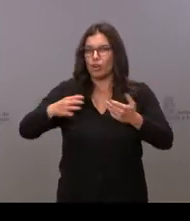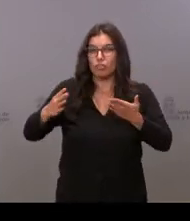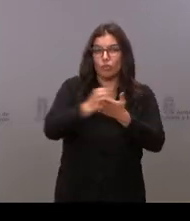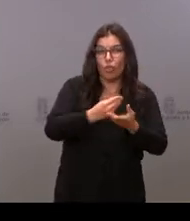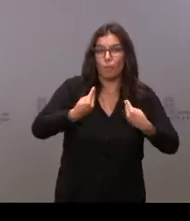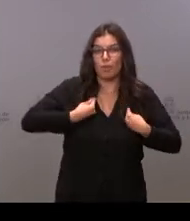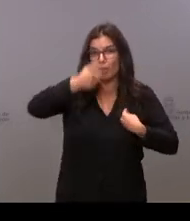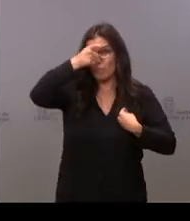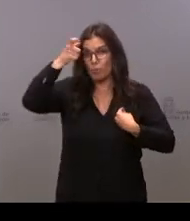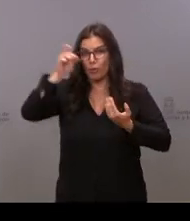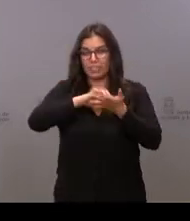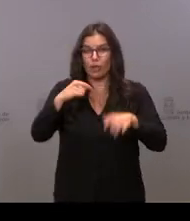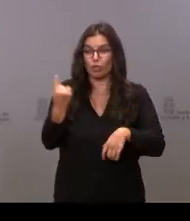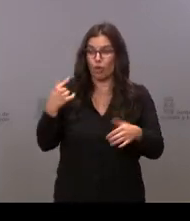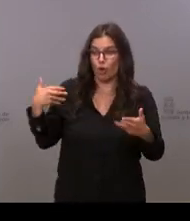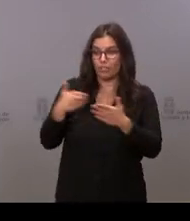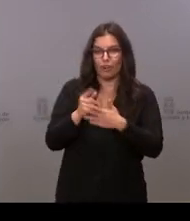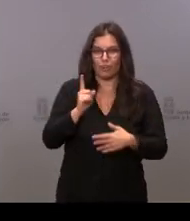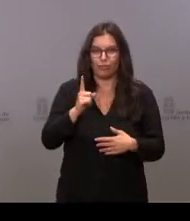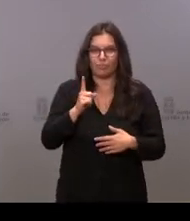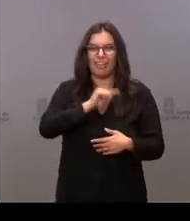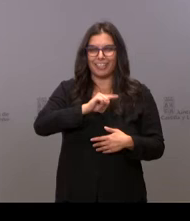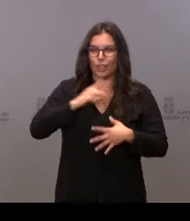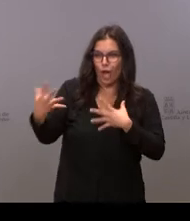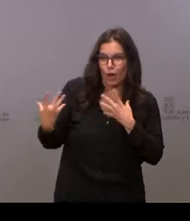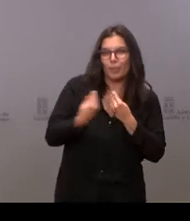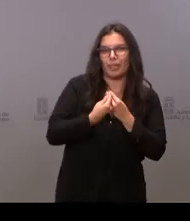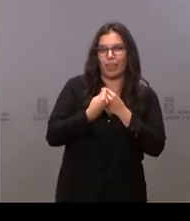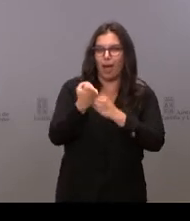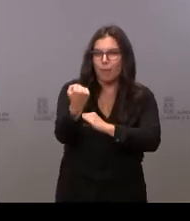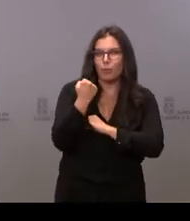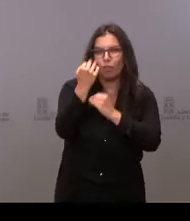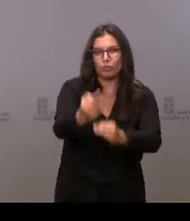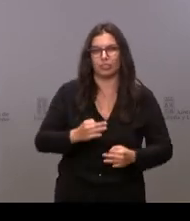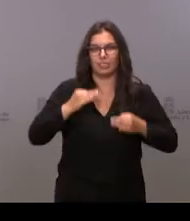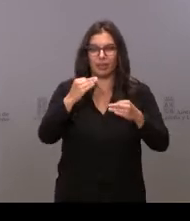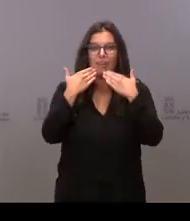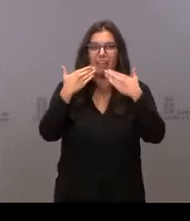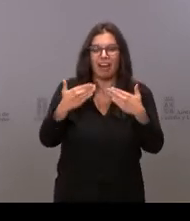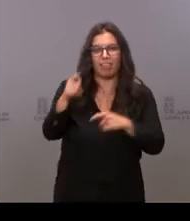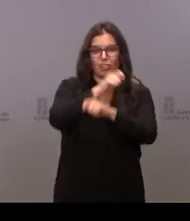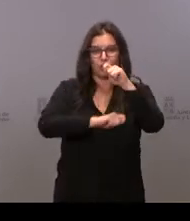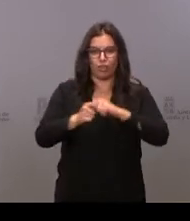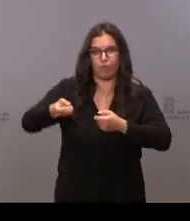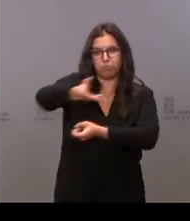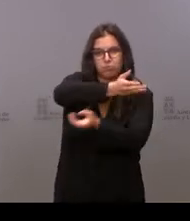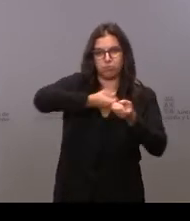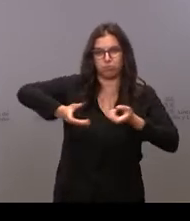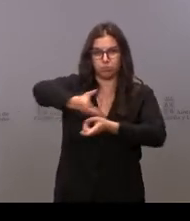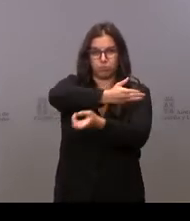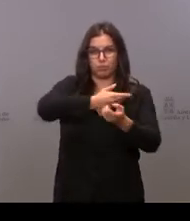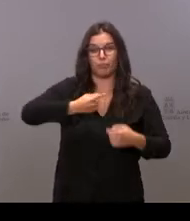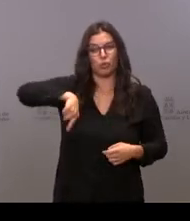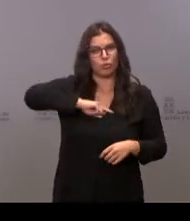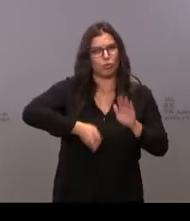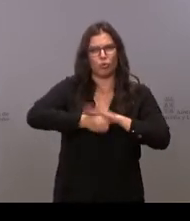no han estado solos. Se han sentido acompañados y arropados en todo momento los unos con los otros. Vamos a